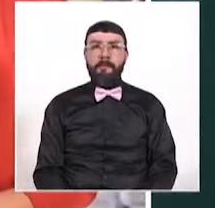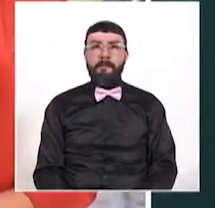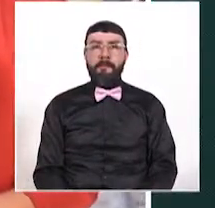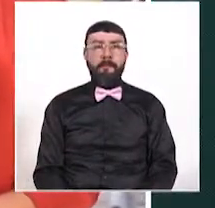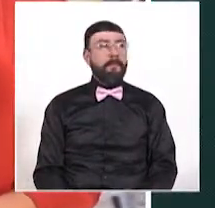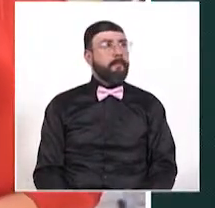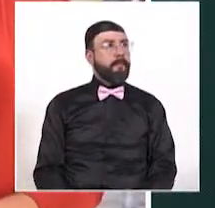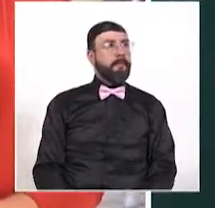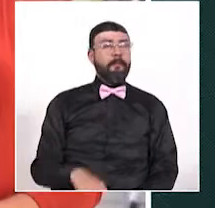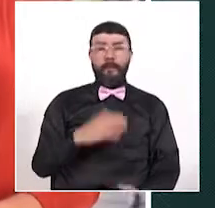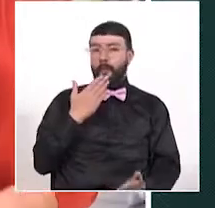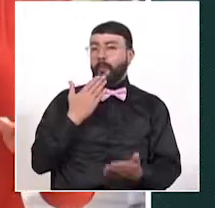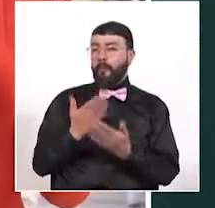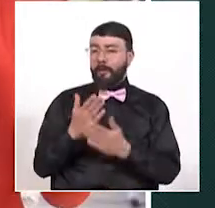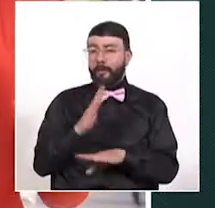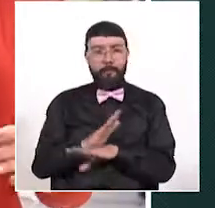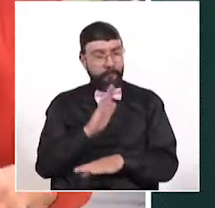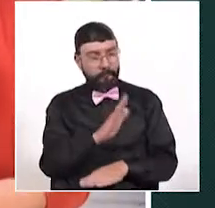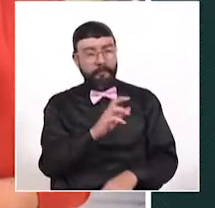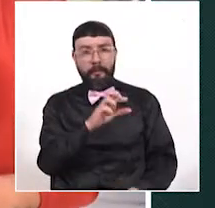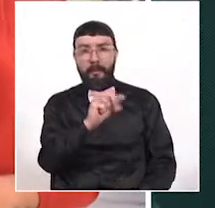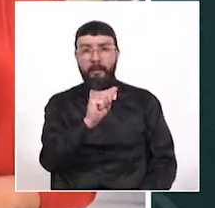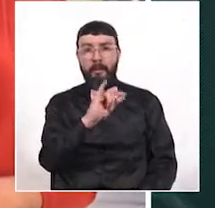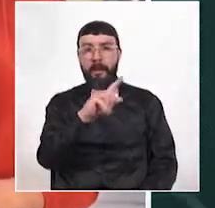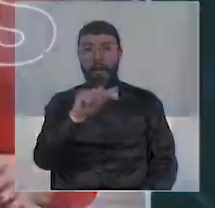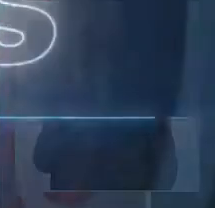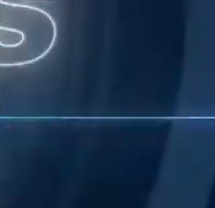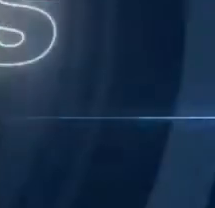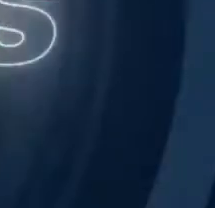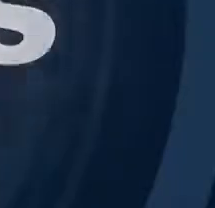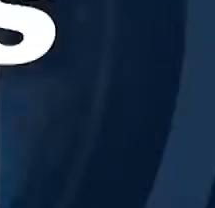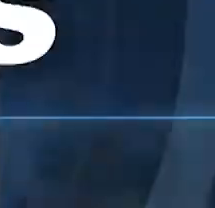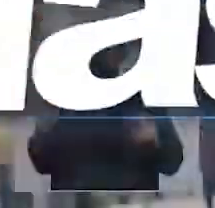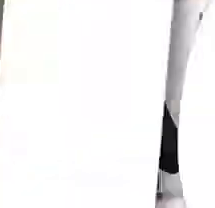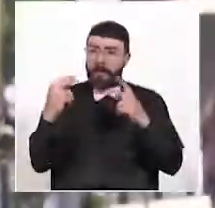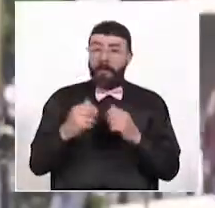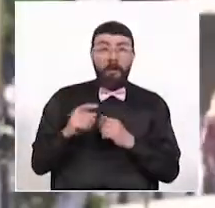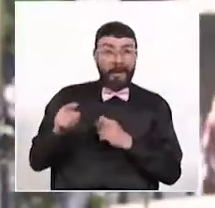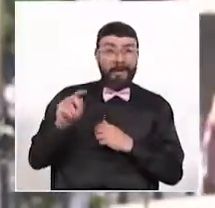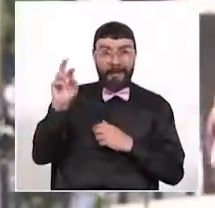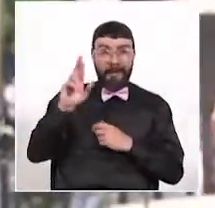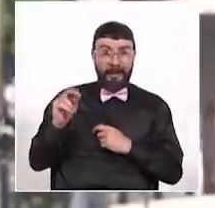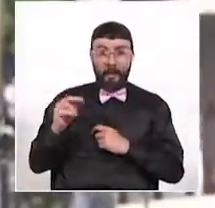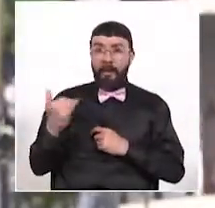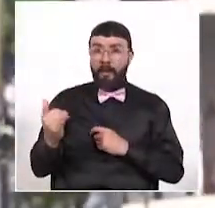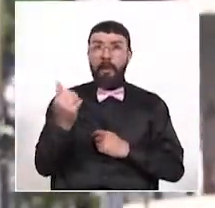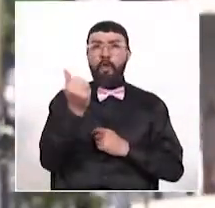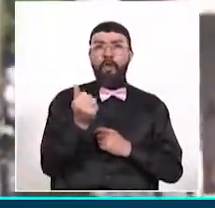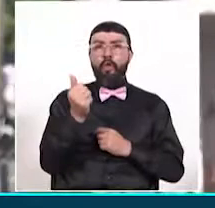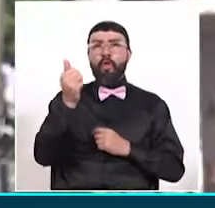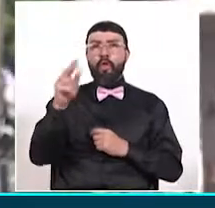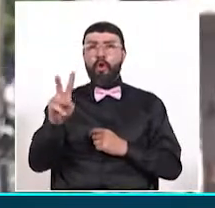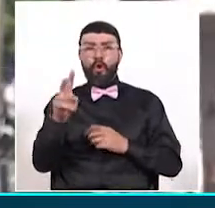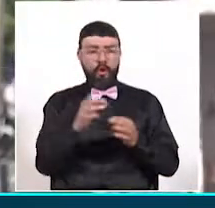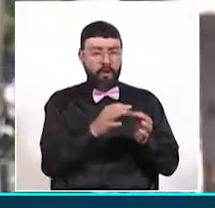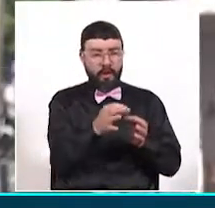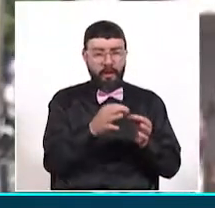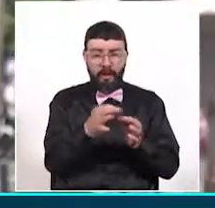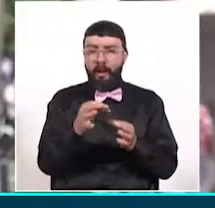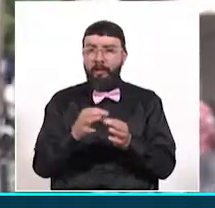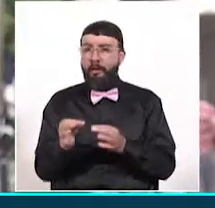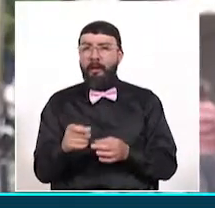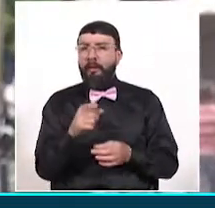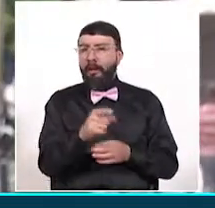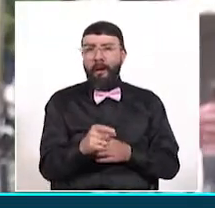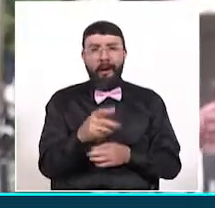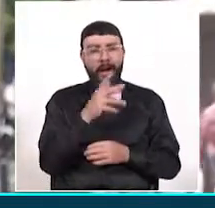Muy buenas tardes, Paula y Televidentes. Efectivamente, en Rizaralda son 12 los municipios no certificados para regresar a clases bajo el